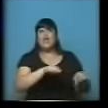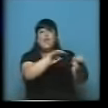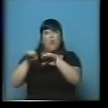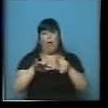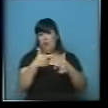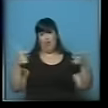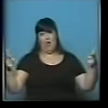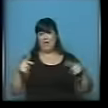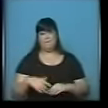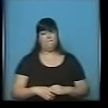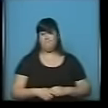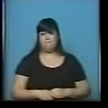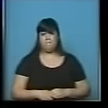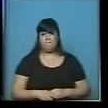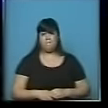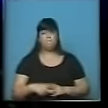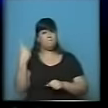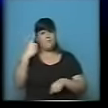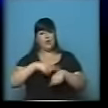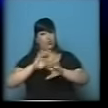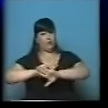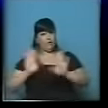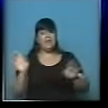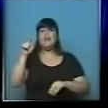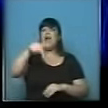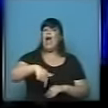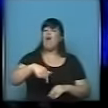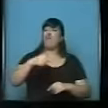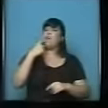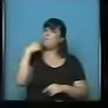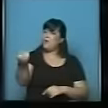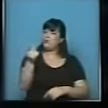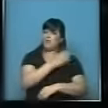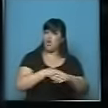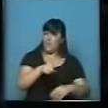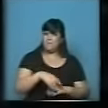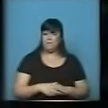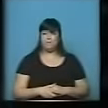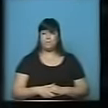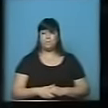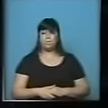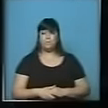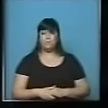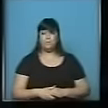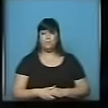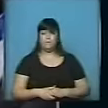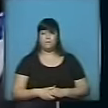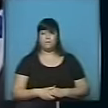oportunidades. Un minuto ya ha pasado, entonces ahora la repregunta de Daniel Scioli. Yo quiero